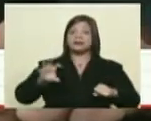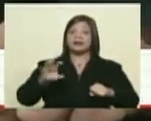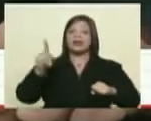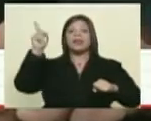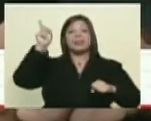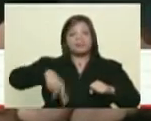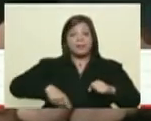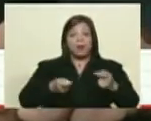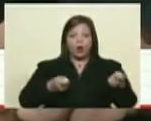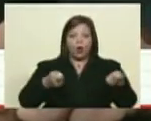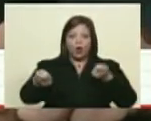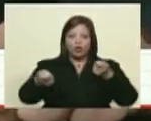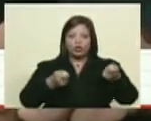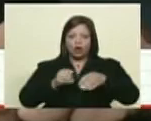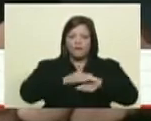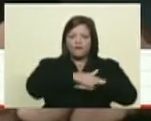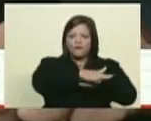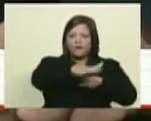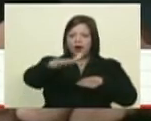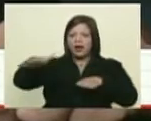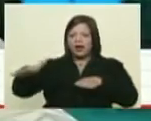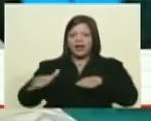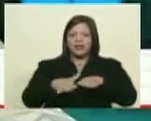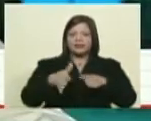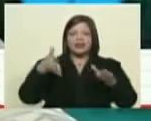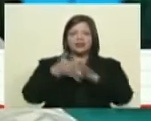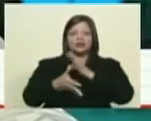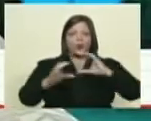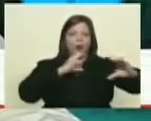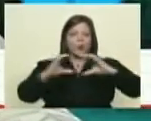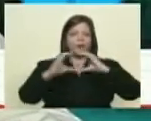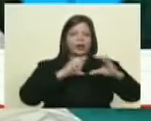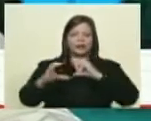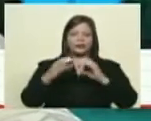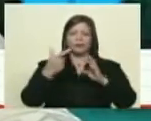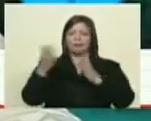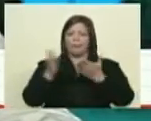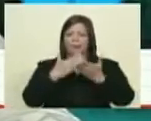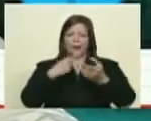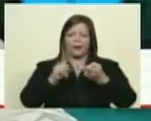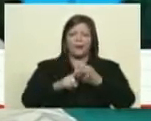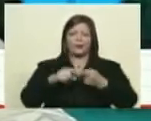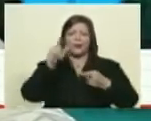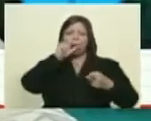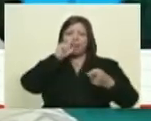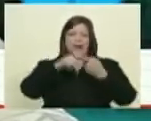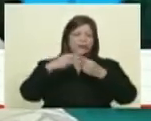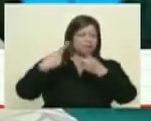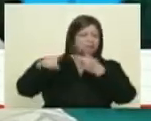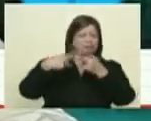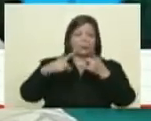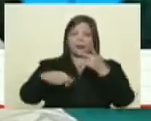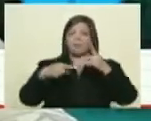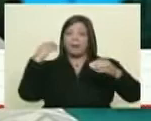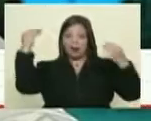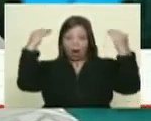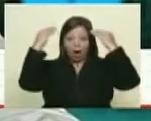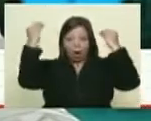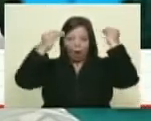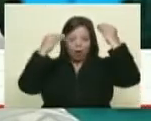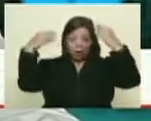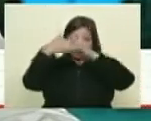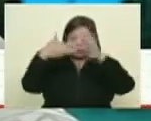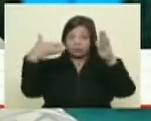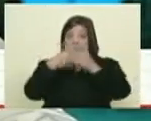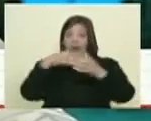incluso controlan o influencian y hacen lobby sobre medios de comunicación para que se inocule a la opinión pública y a las audiencias